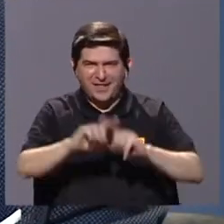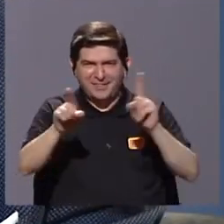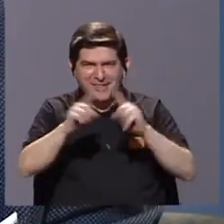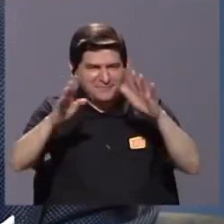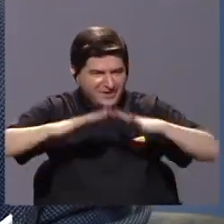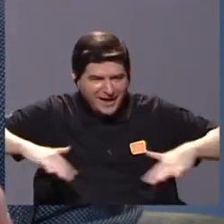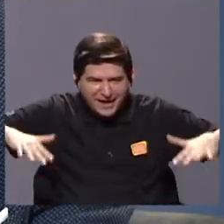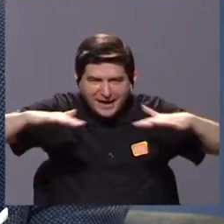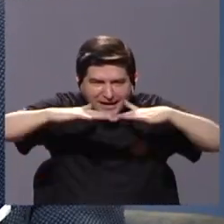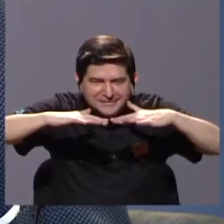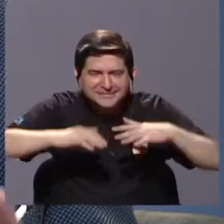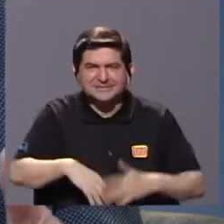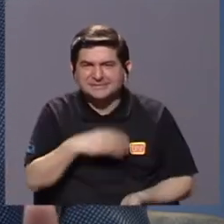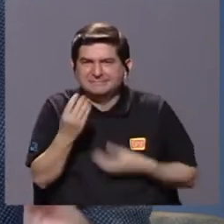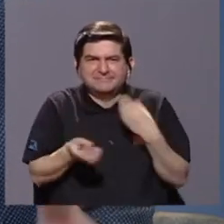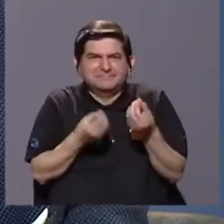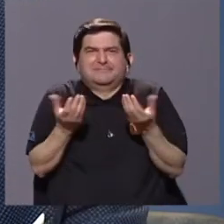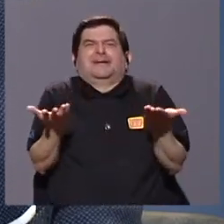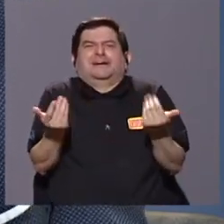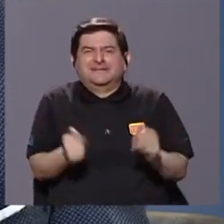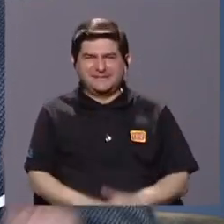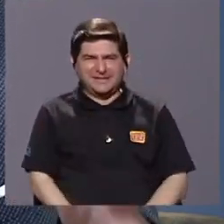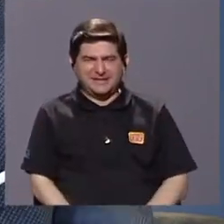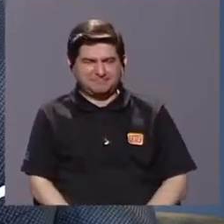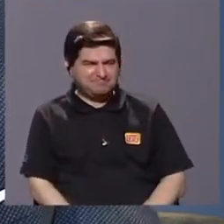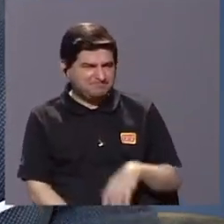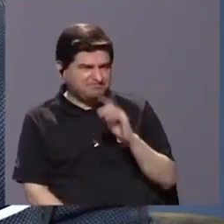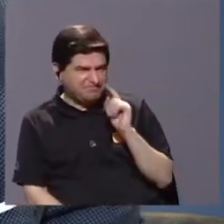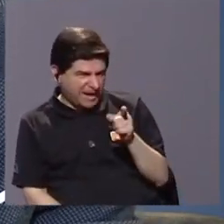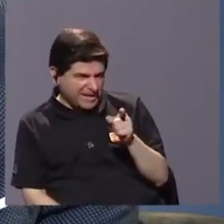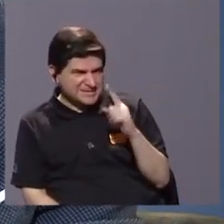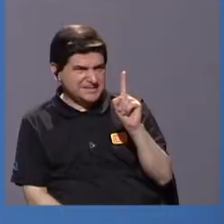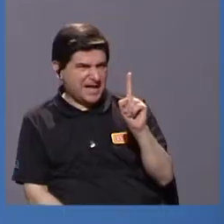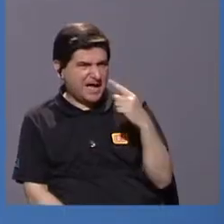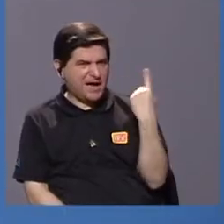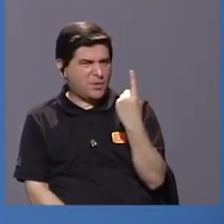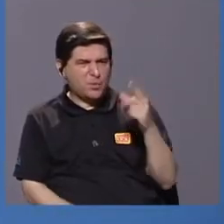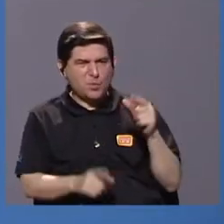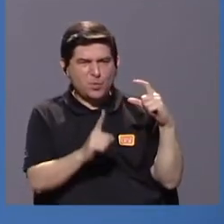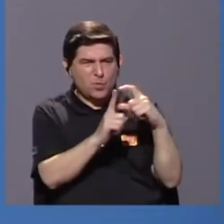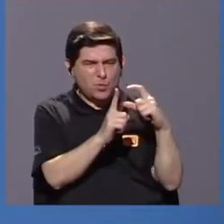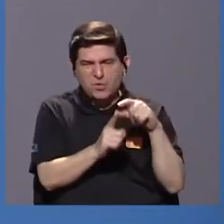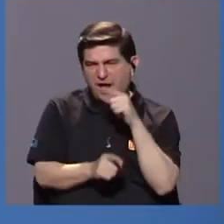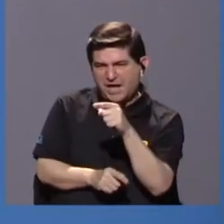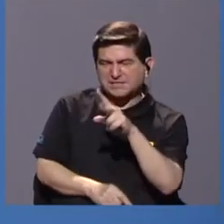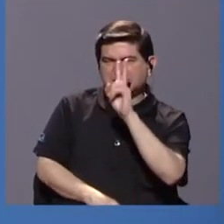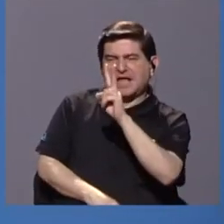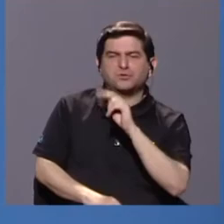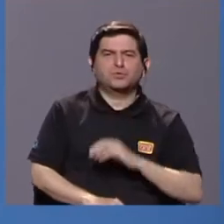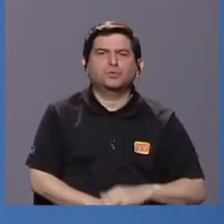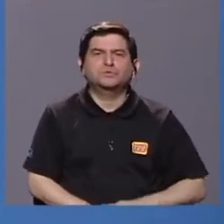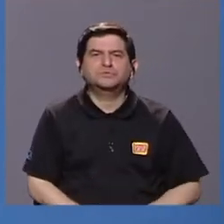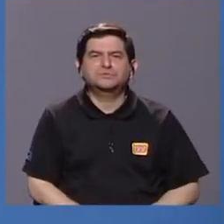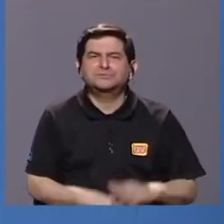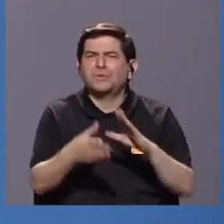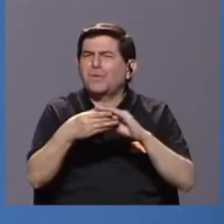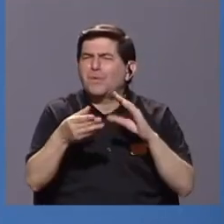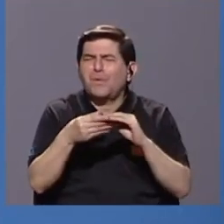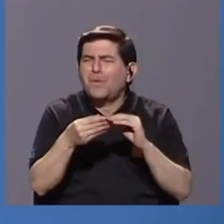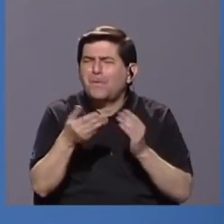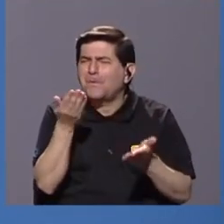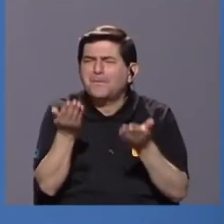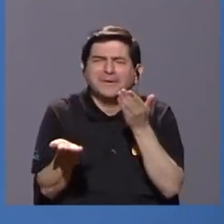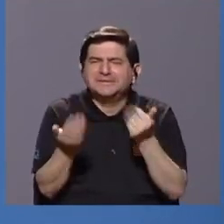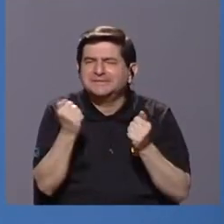escenarios y, bueno, ¿cómo llegaron ustedes? Bueno, esto va a ser una sola palabra y esta va a ser dos palabras. Coméntenos un poquito